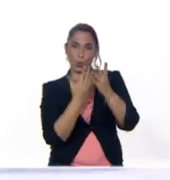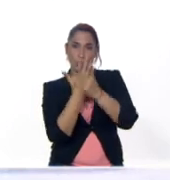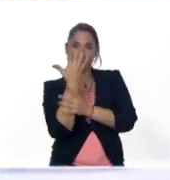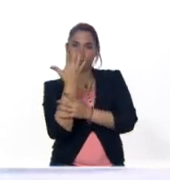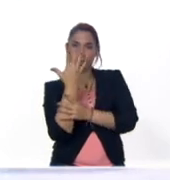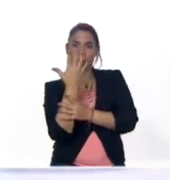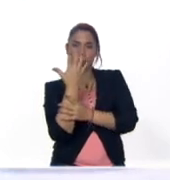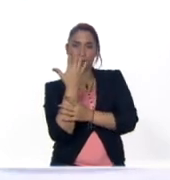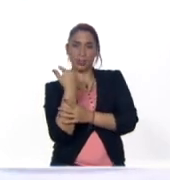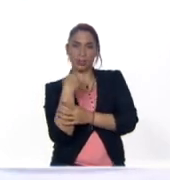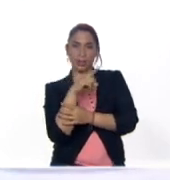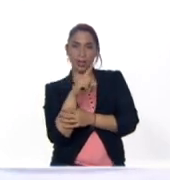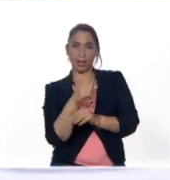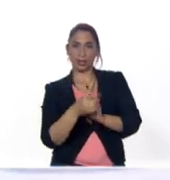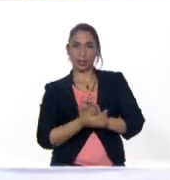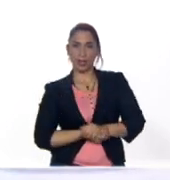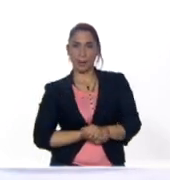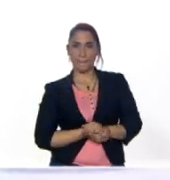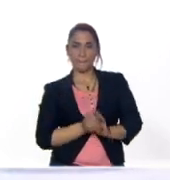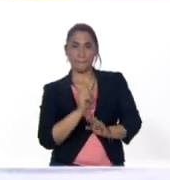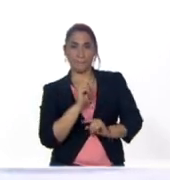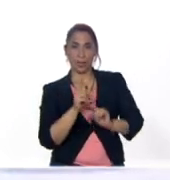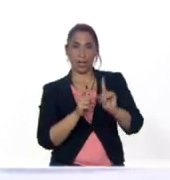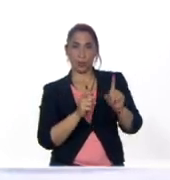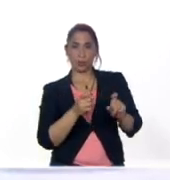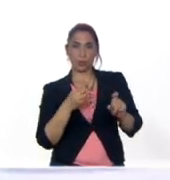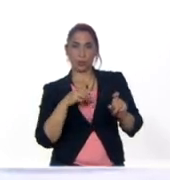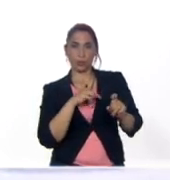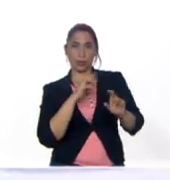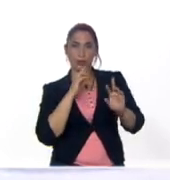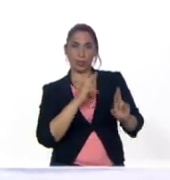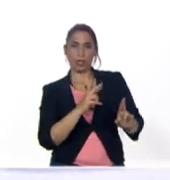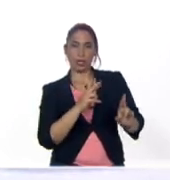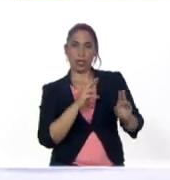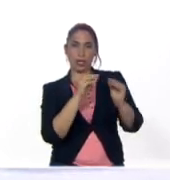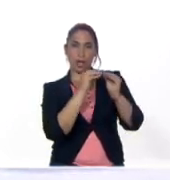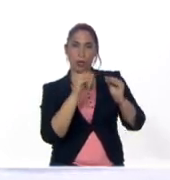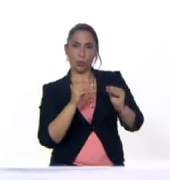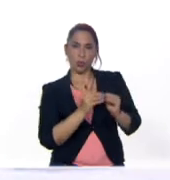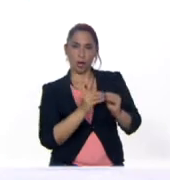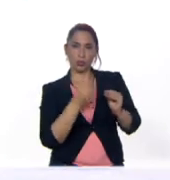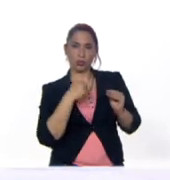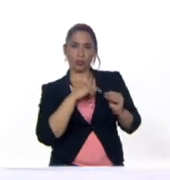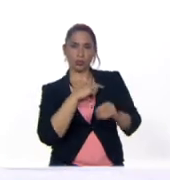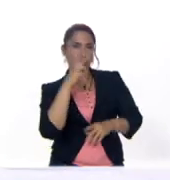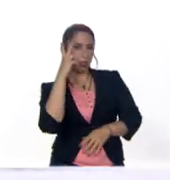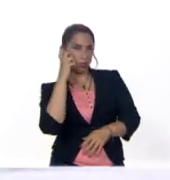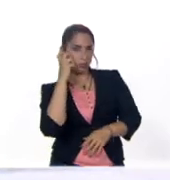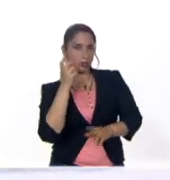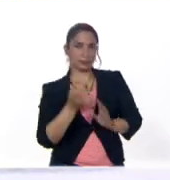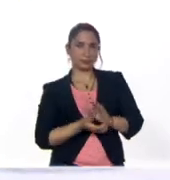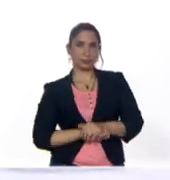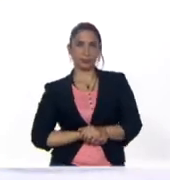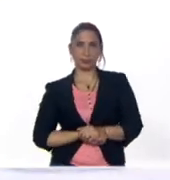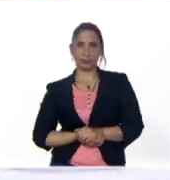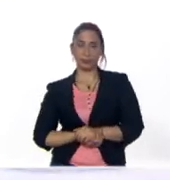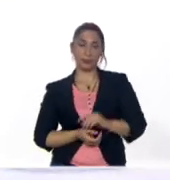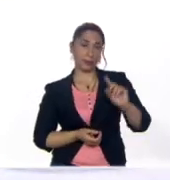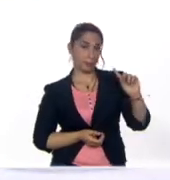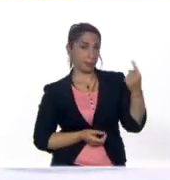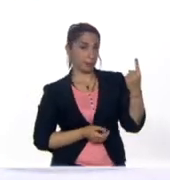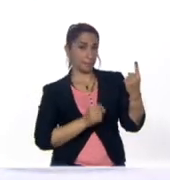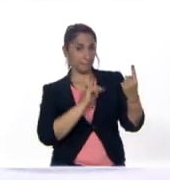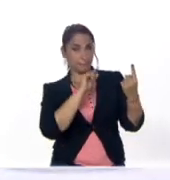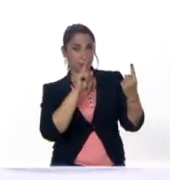tiene unas preguntas que vamos a responder de acuerdo a lo que acabamos de escuchar primera pregunta